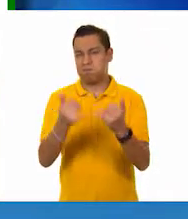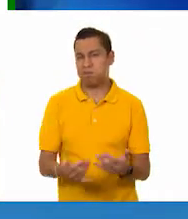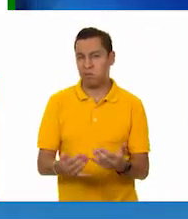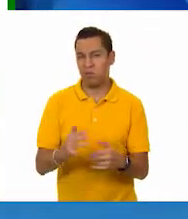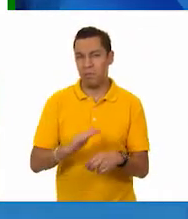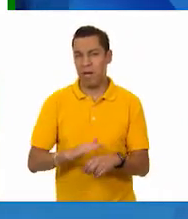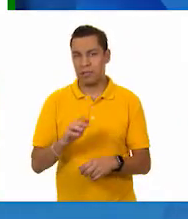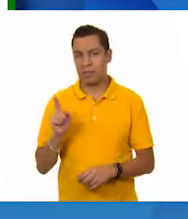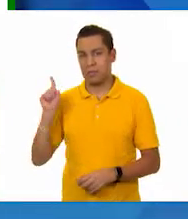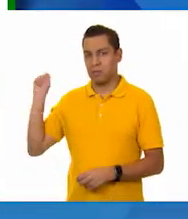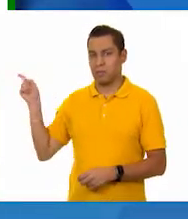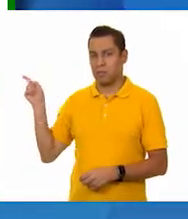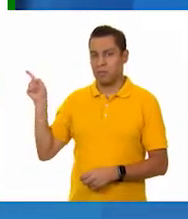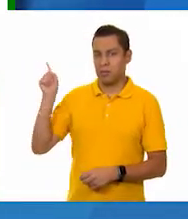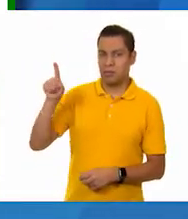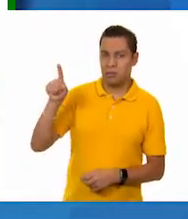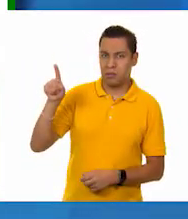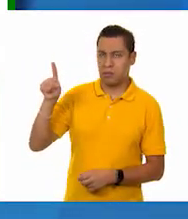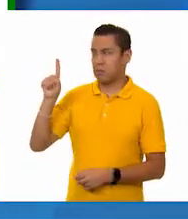el oso?